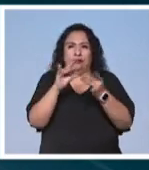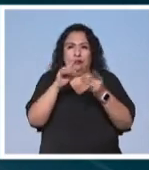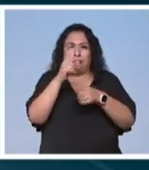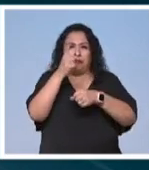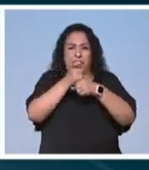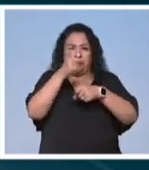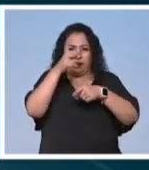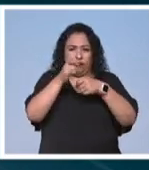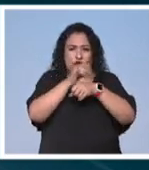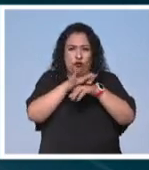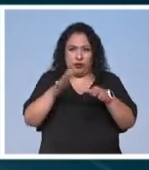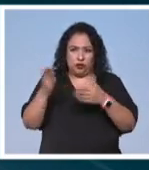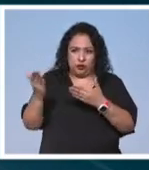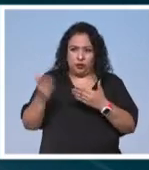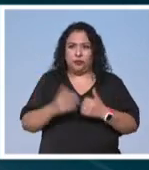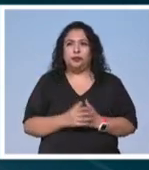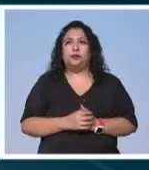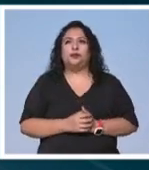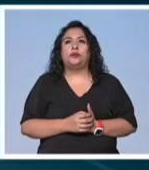en la primera parte del reportaje